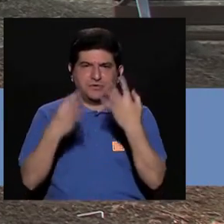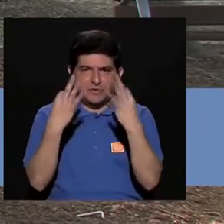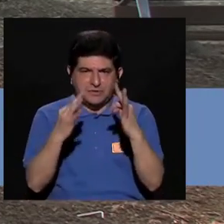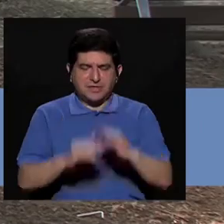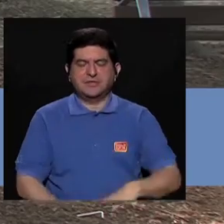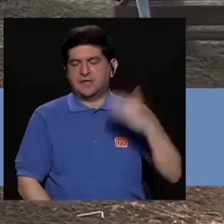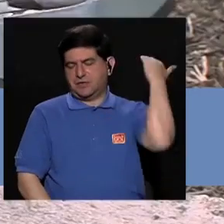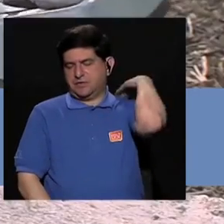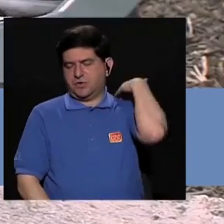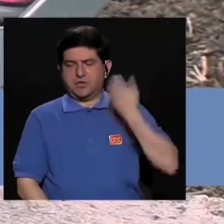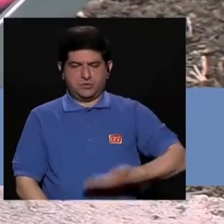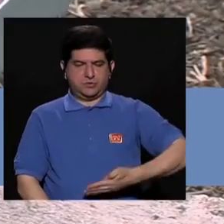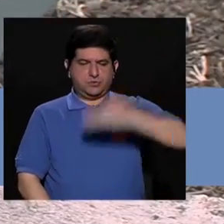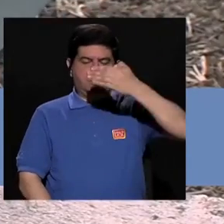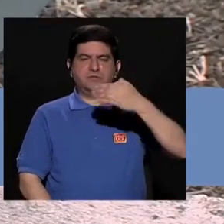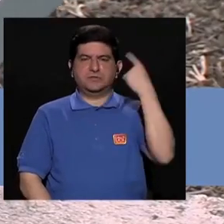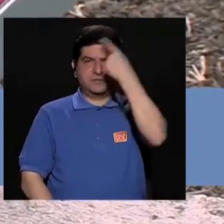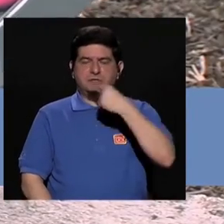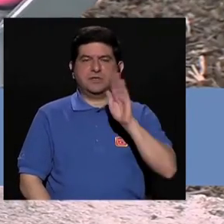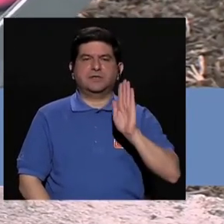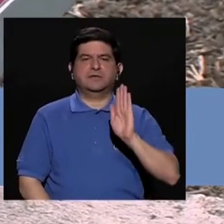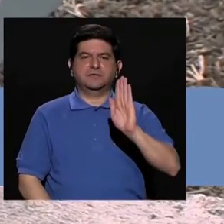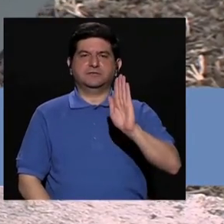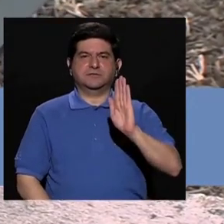la espalda lo más recta posible y la cabeza al frente.